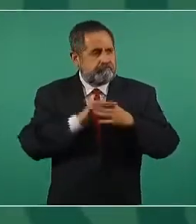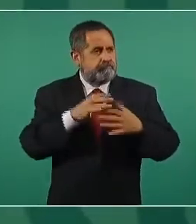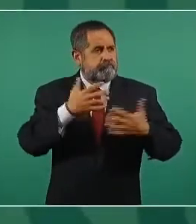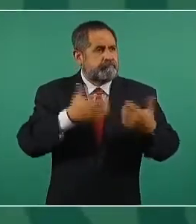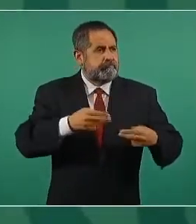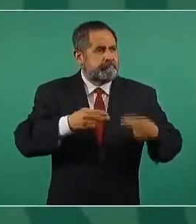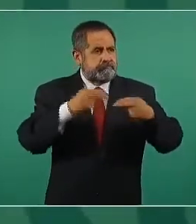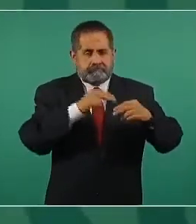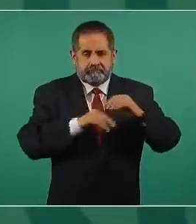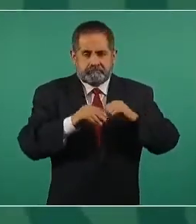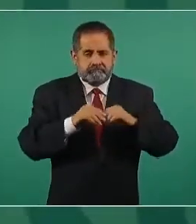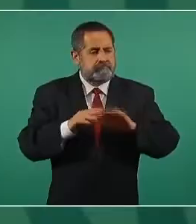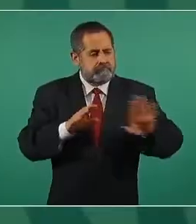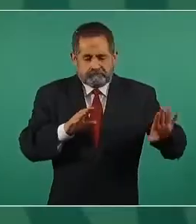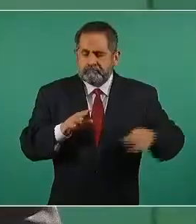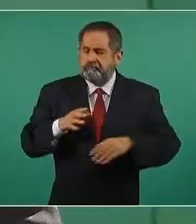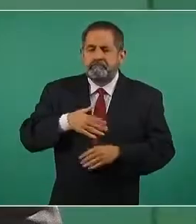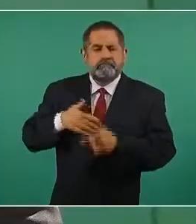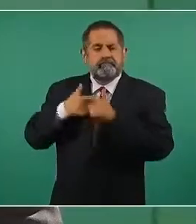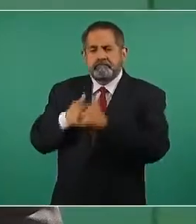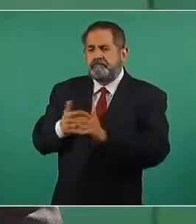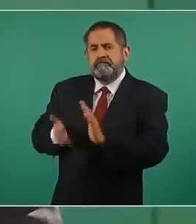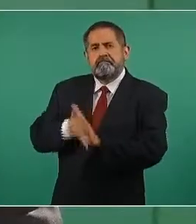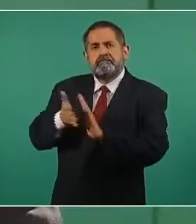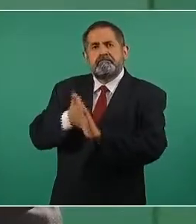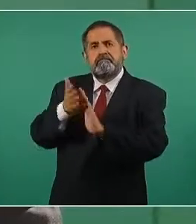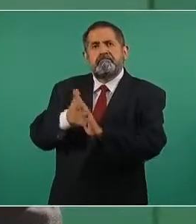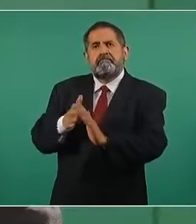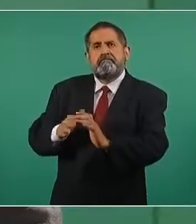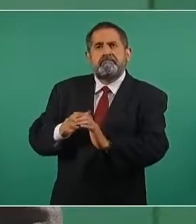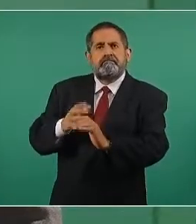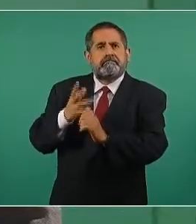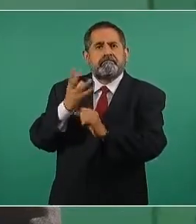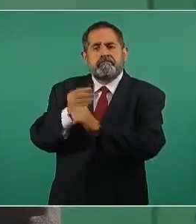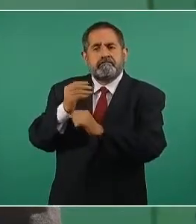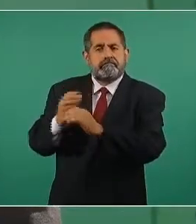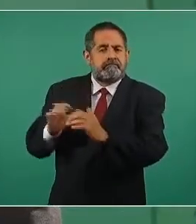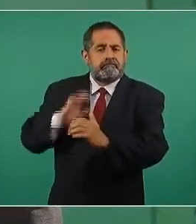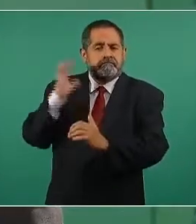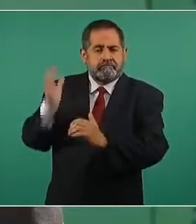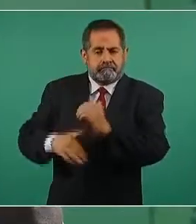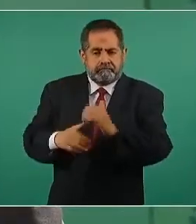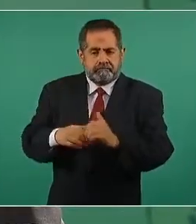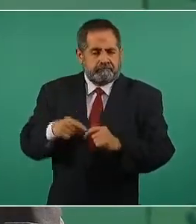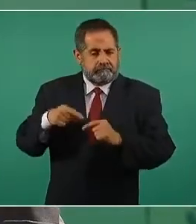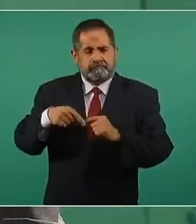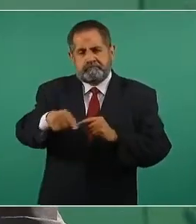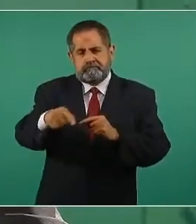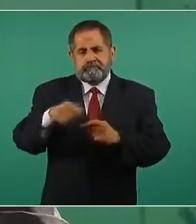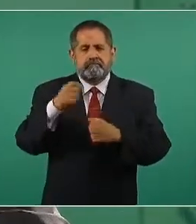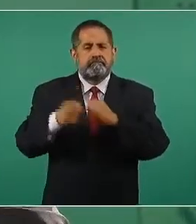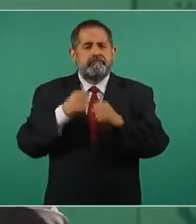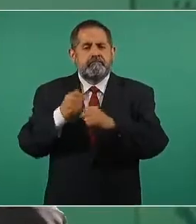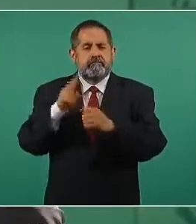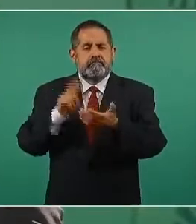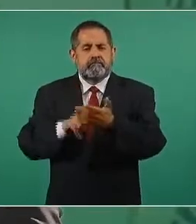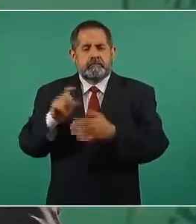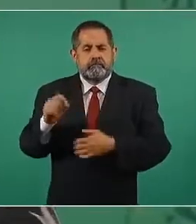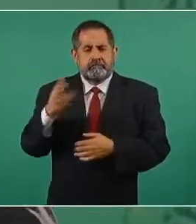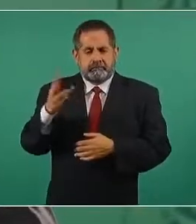empresas y va a continuar y se va a terminar esa ampliación en el 2023